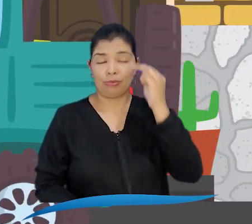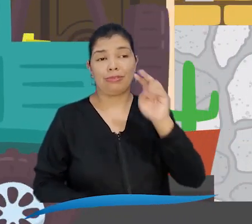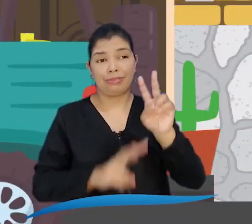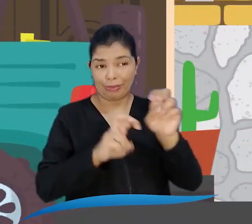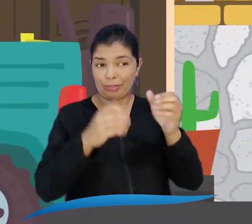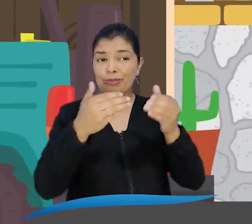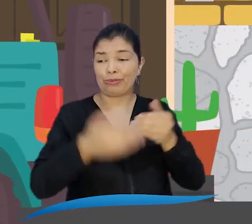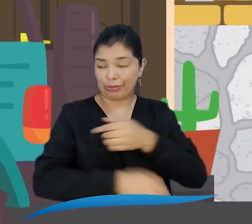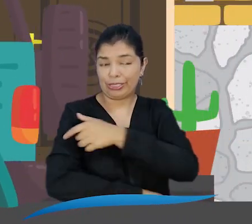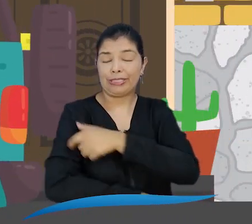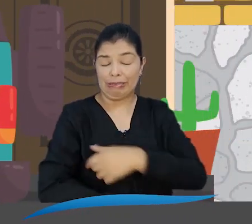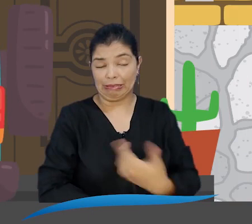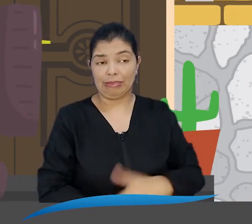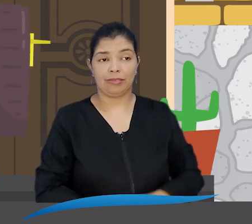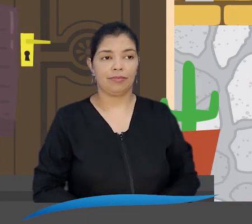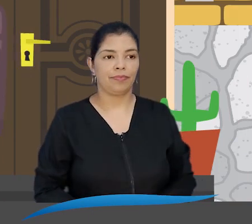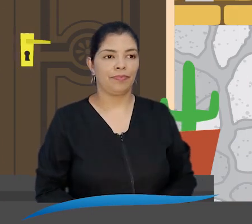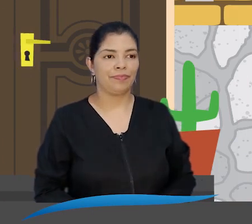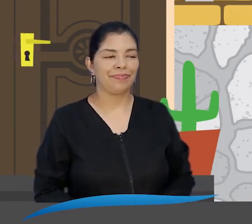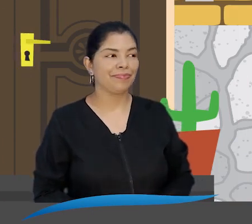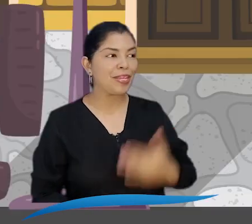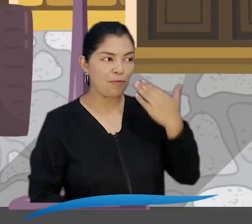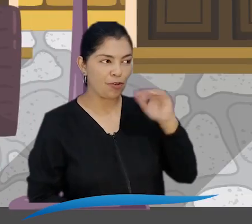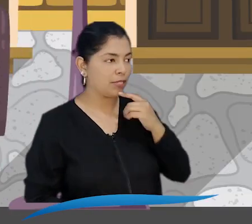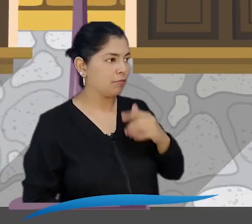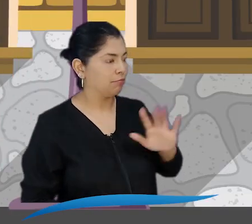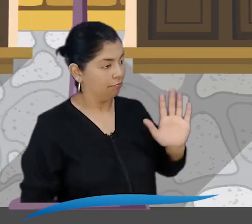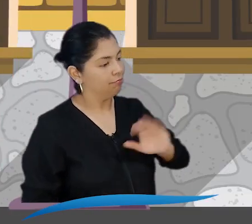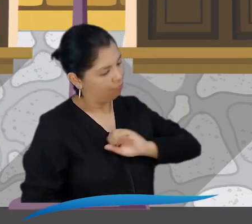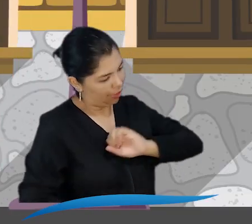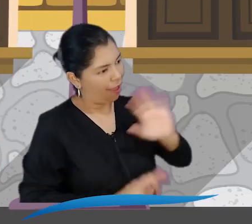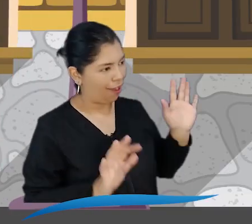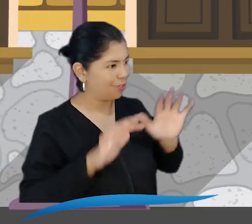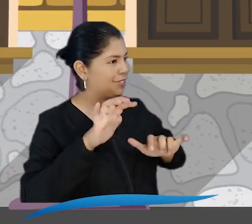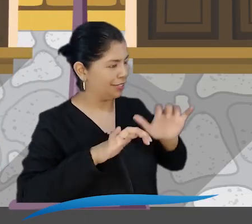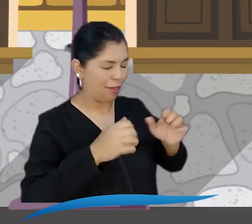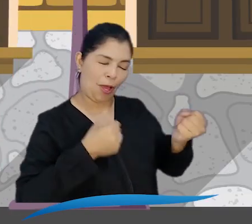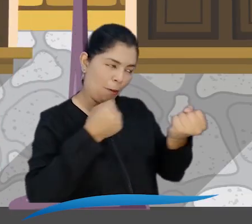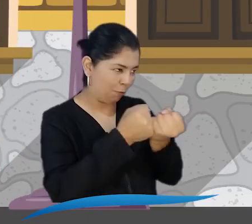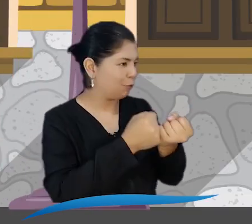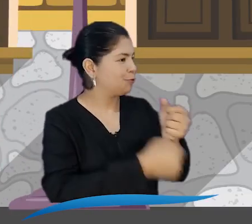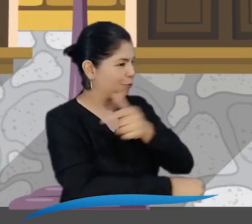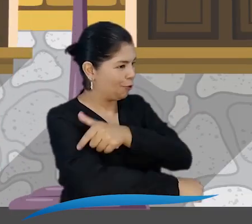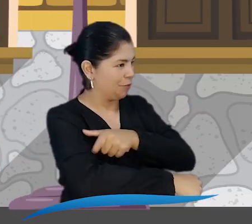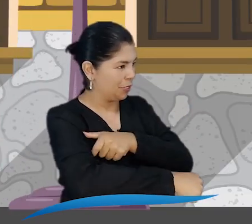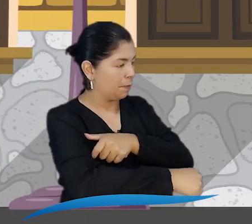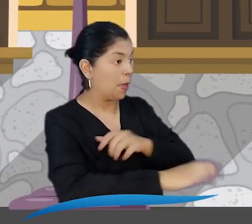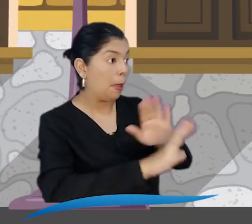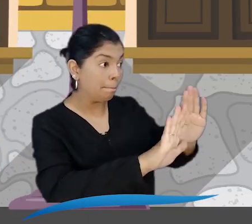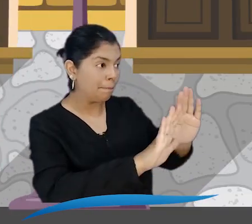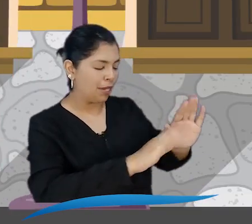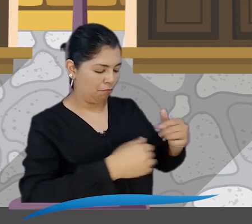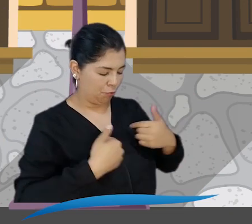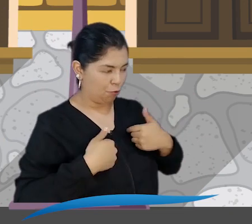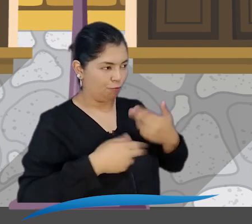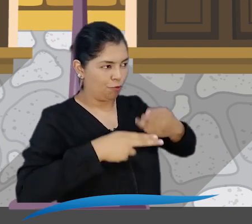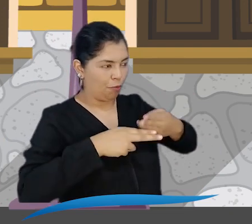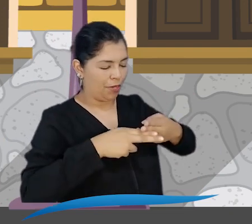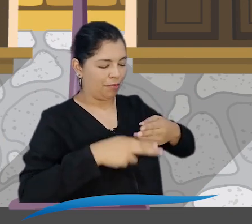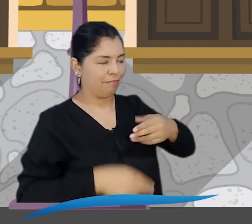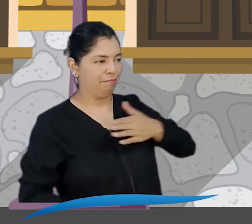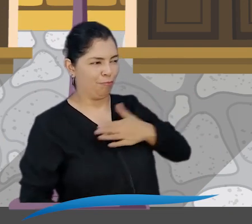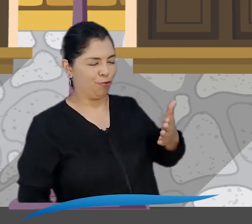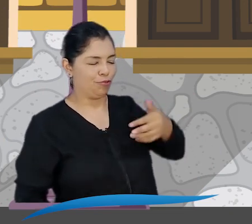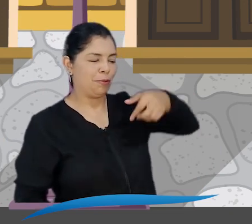El doctor primitivo ya está bien molesto conmigo por eso. Claro, señor secretario, para eso es que vinimos, apoyarlos con todo el tema del comité.